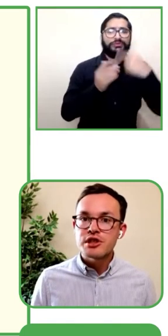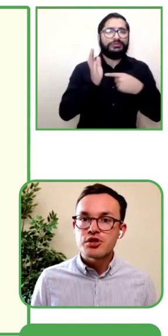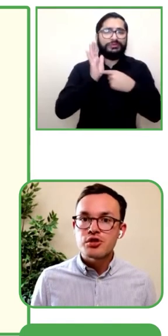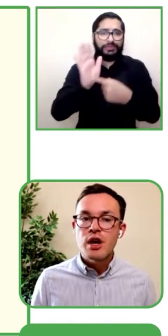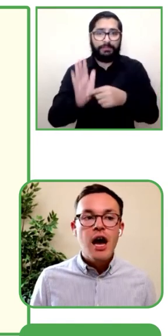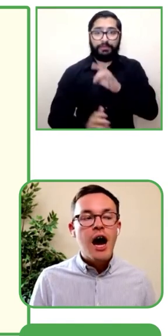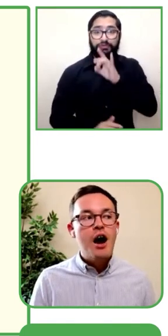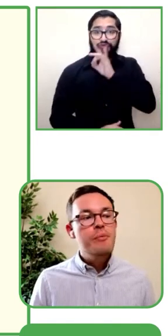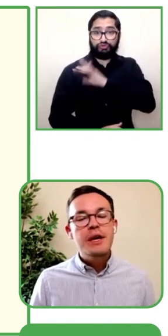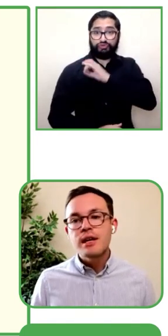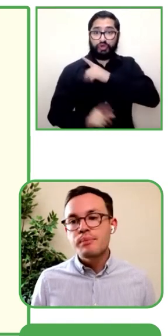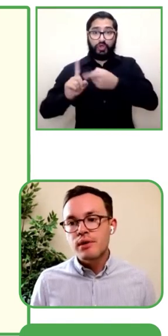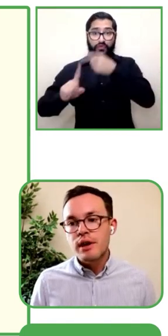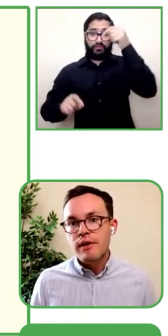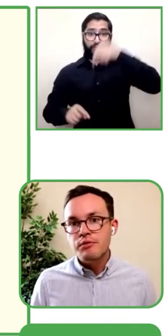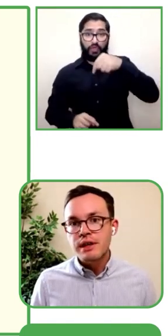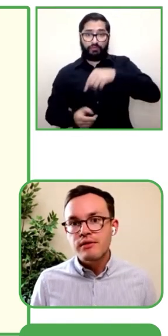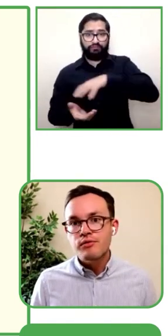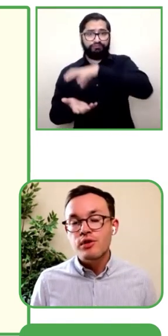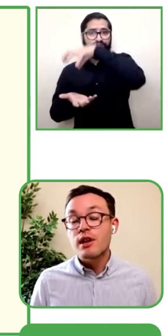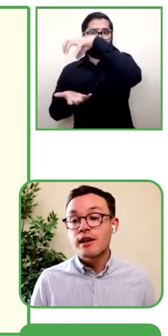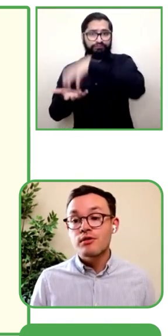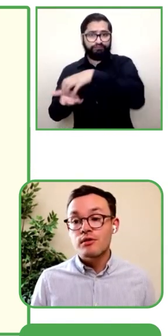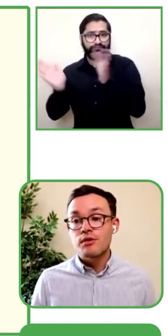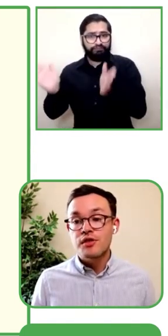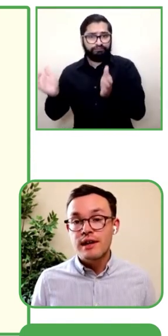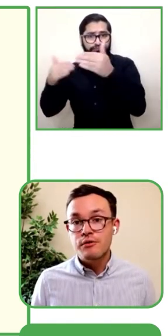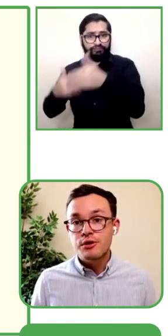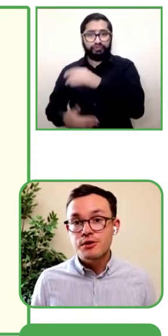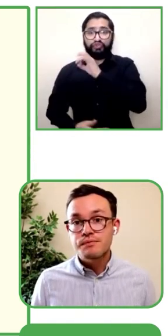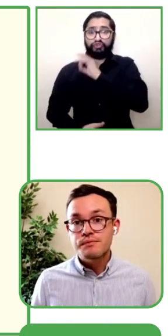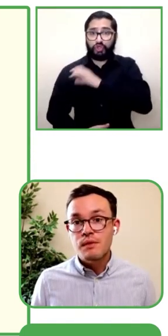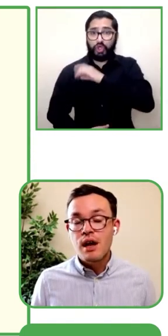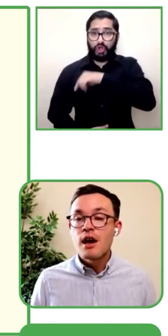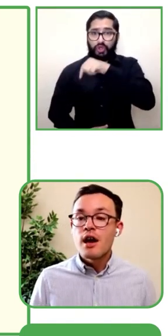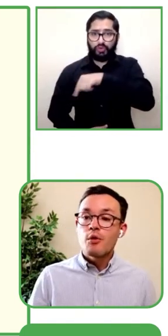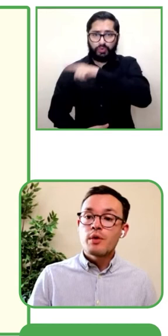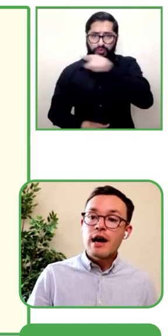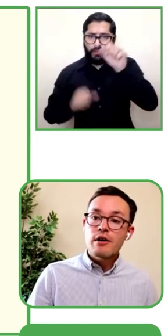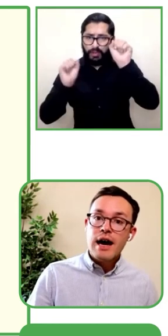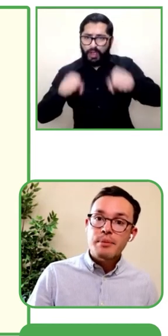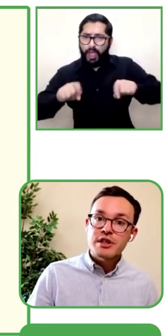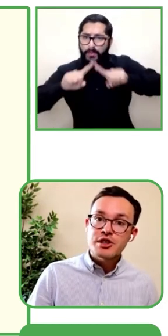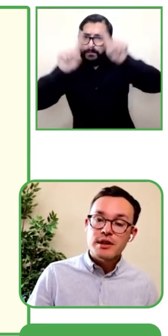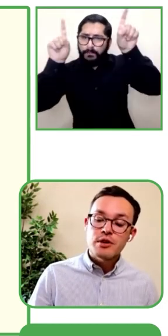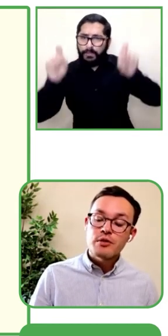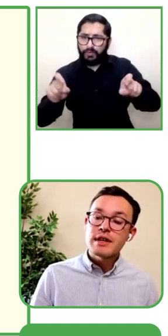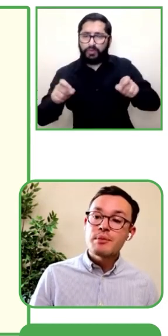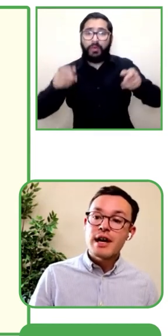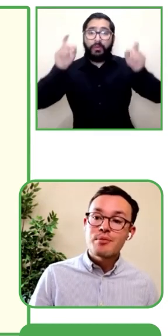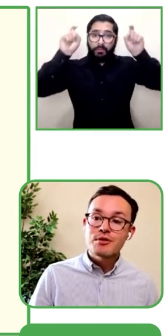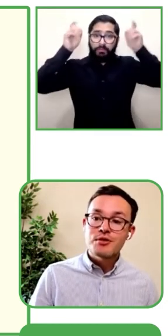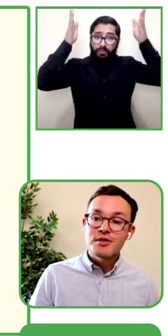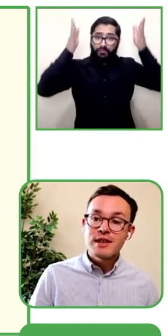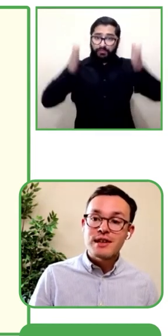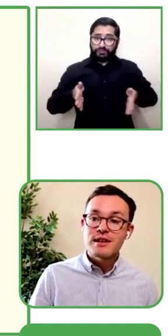en Chile y ustedes se preguntan como profesores de lengua de señas, ¿cuántas personas les gustaría aprender esto?